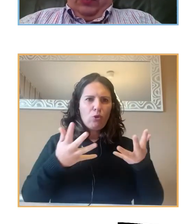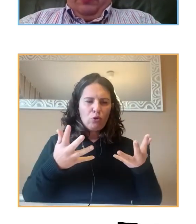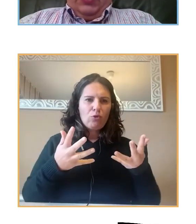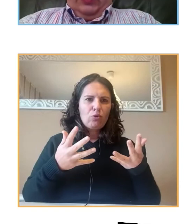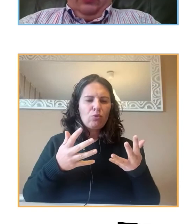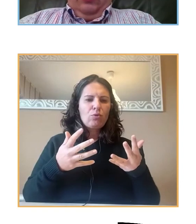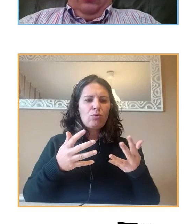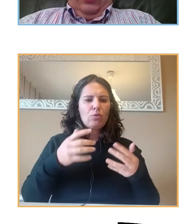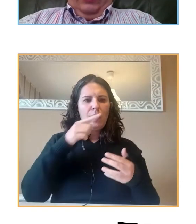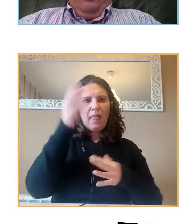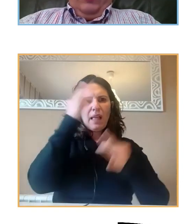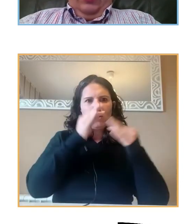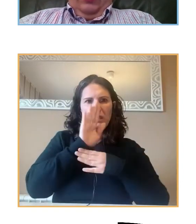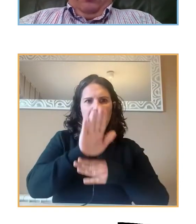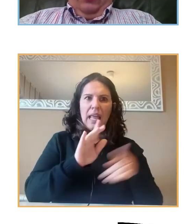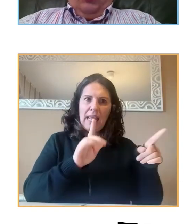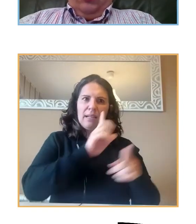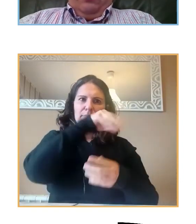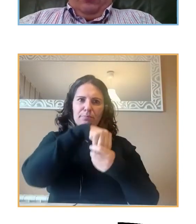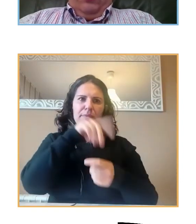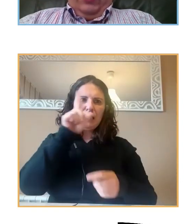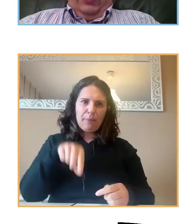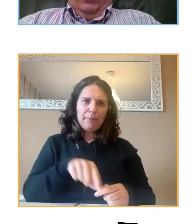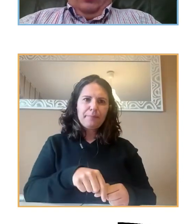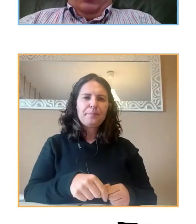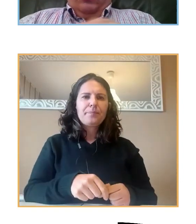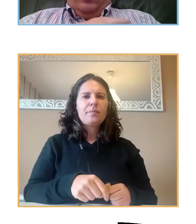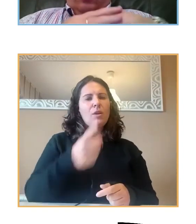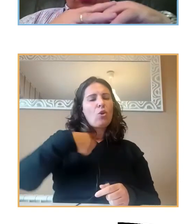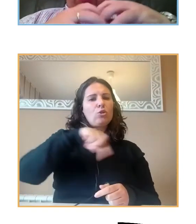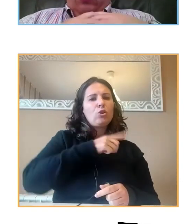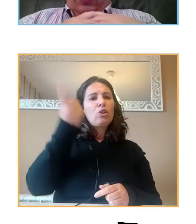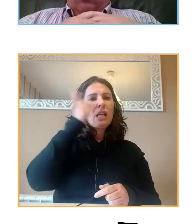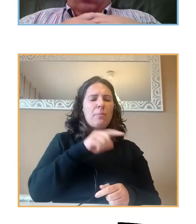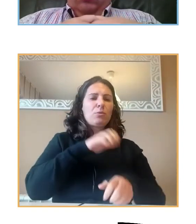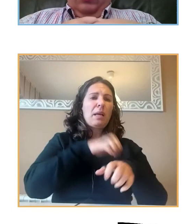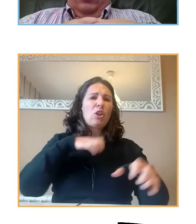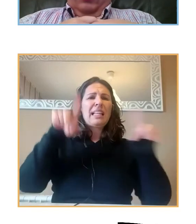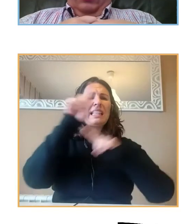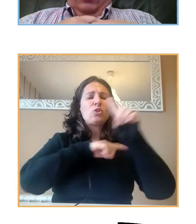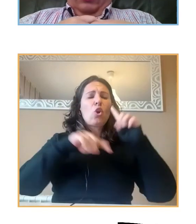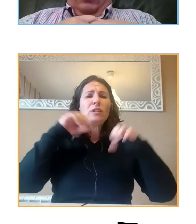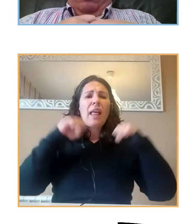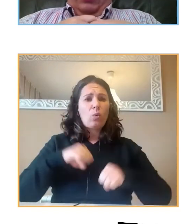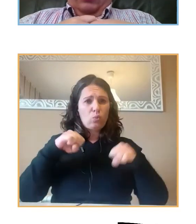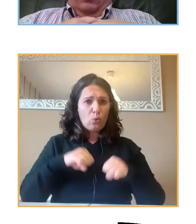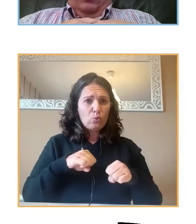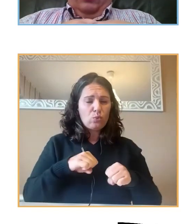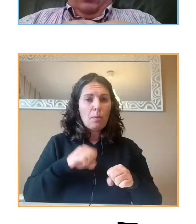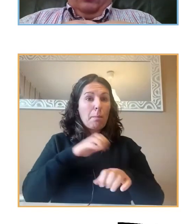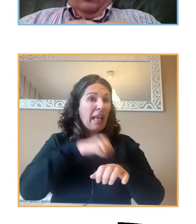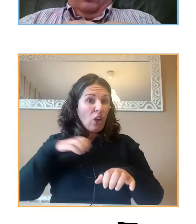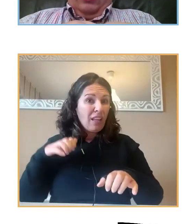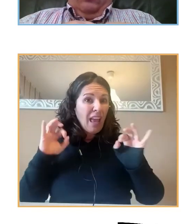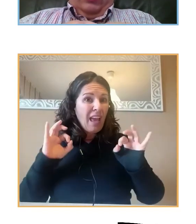datos que voy a presentar aquí. Bien, nosotros sabemos que la mayoría de los trastornos en los adultos empiezan